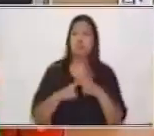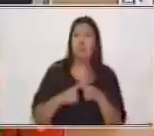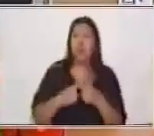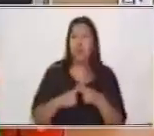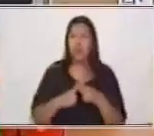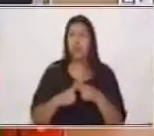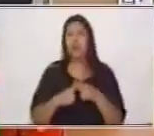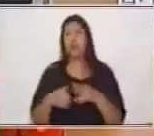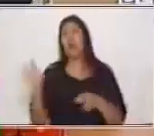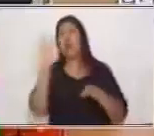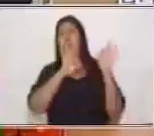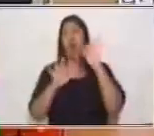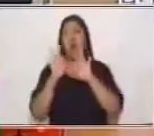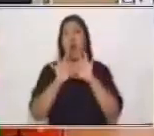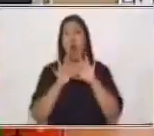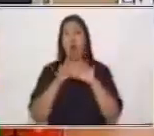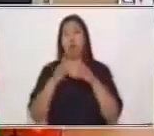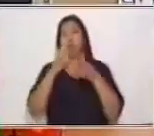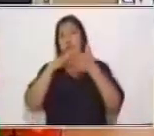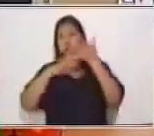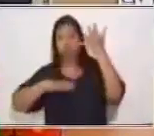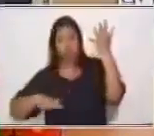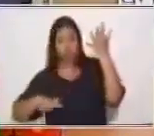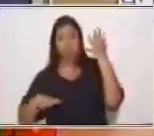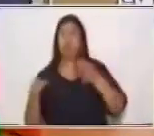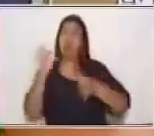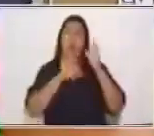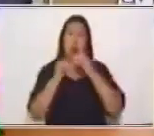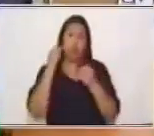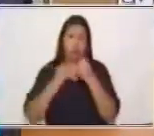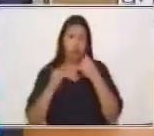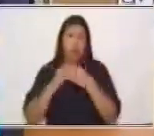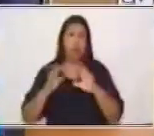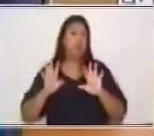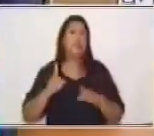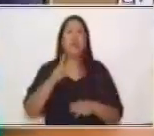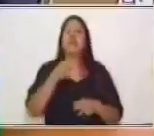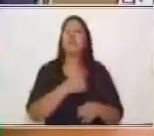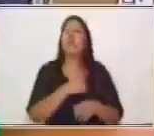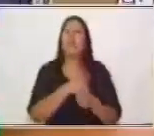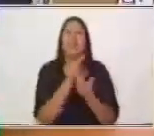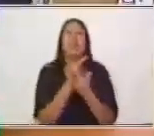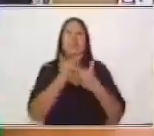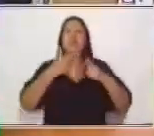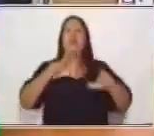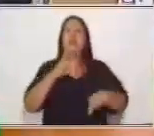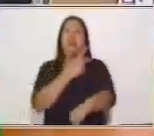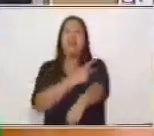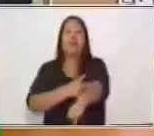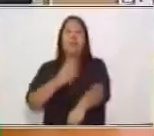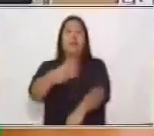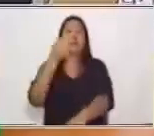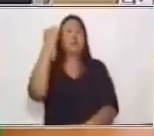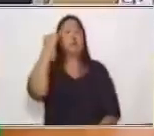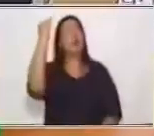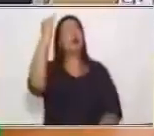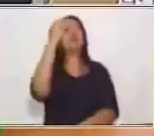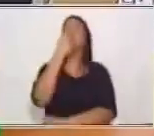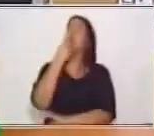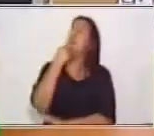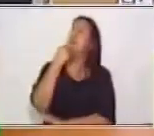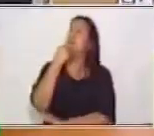el nudo y puedes inventar el final o el desenlace de tu historieta o cuento, ¿verdad?